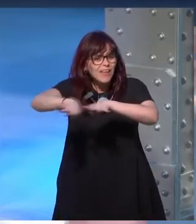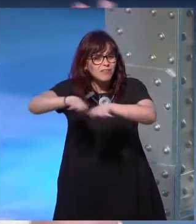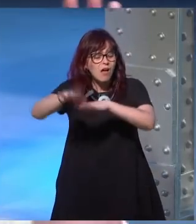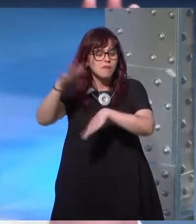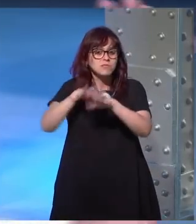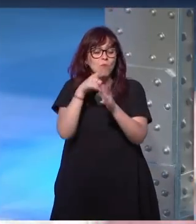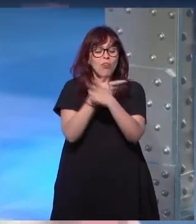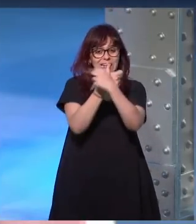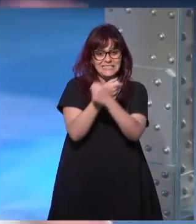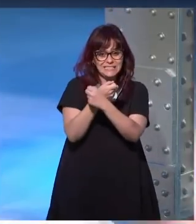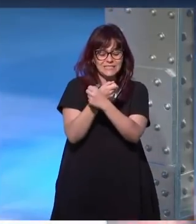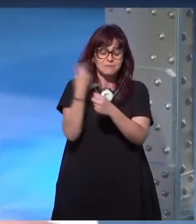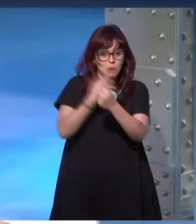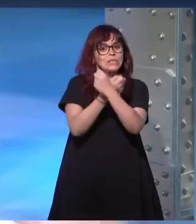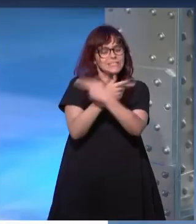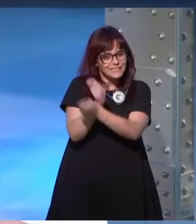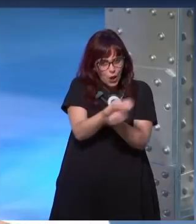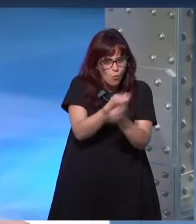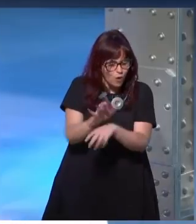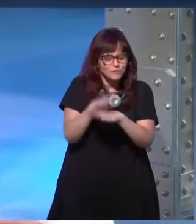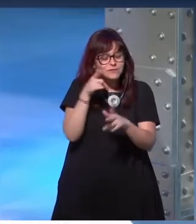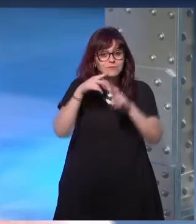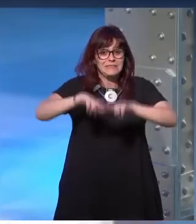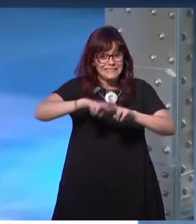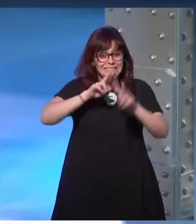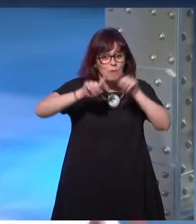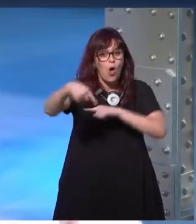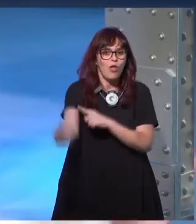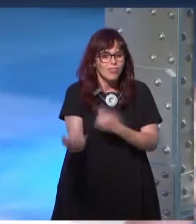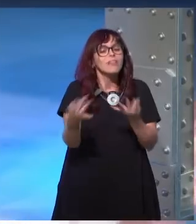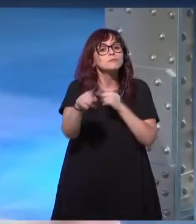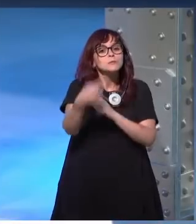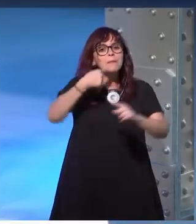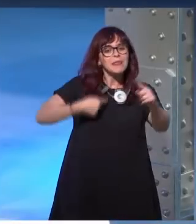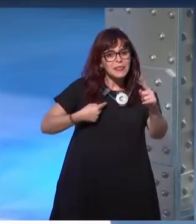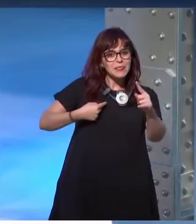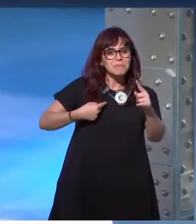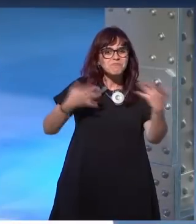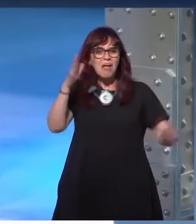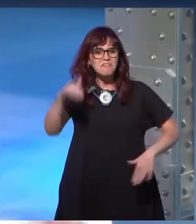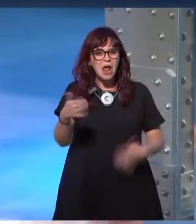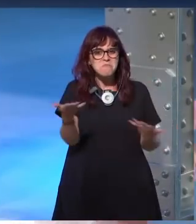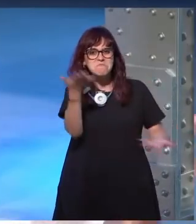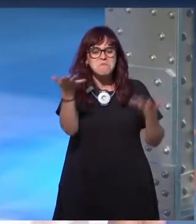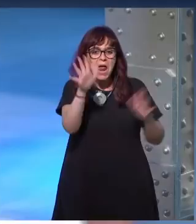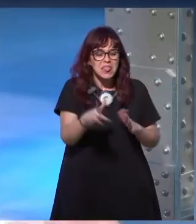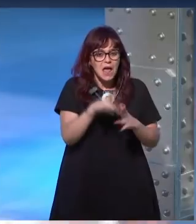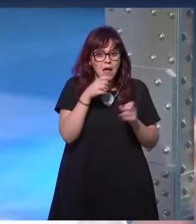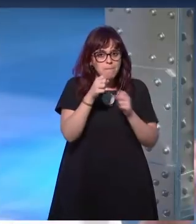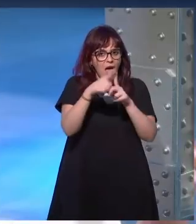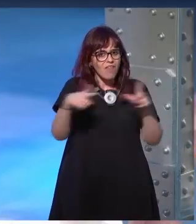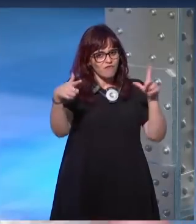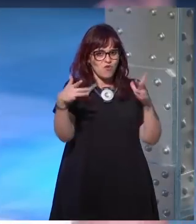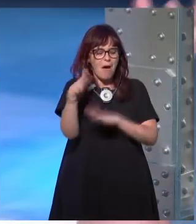novelización de Star Wars bueno hablando con él me dice que parece que haya plataformas en las que les